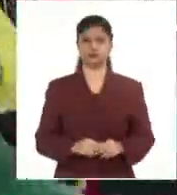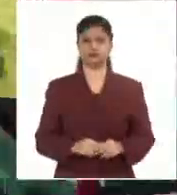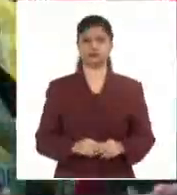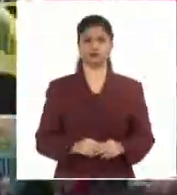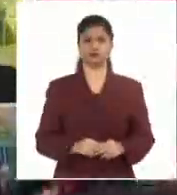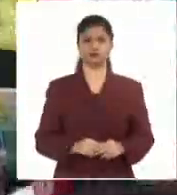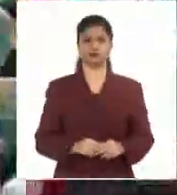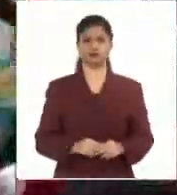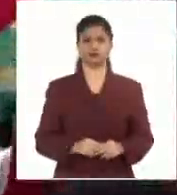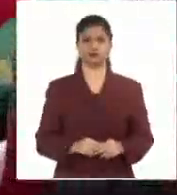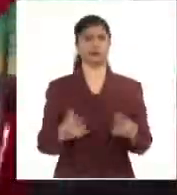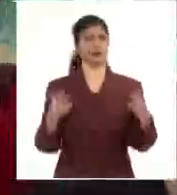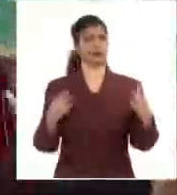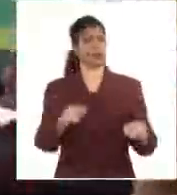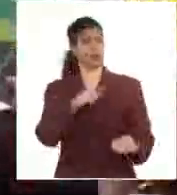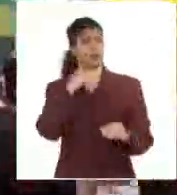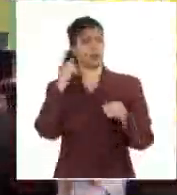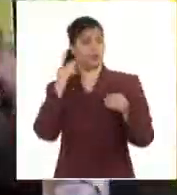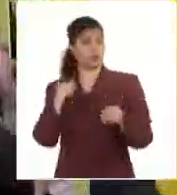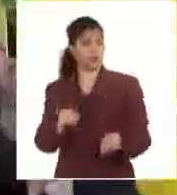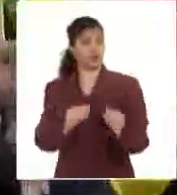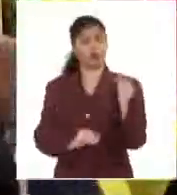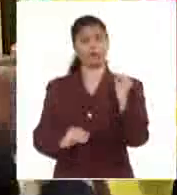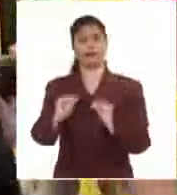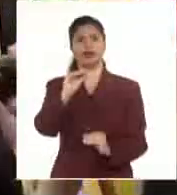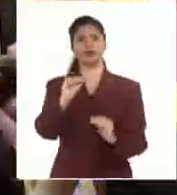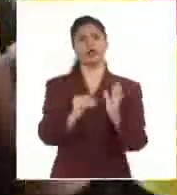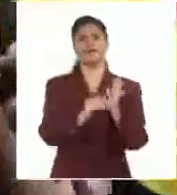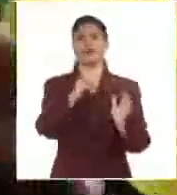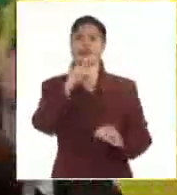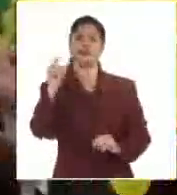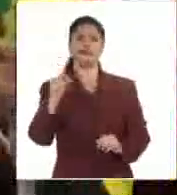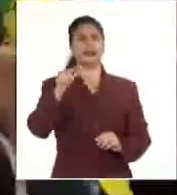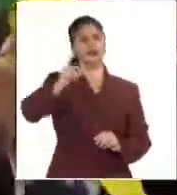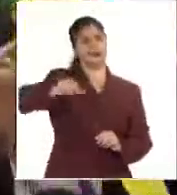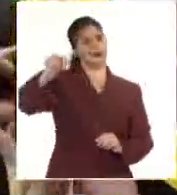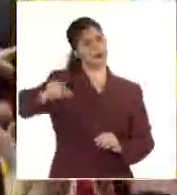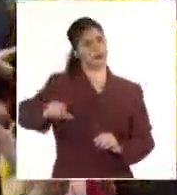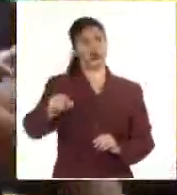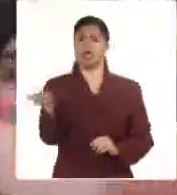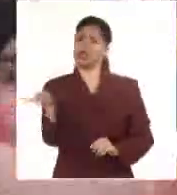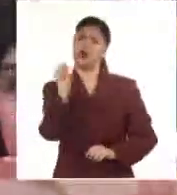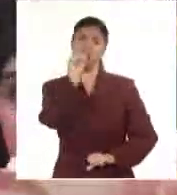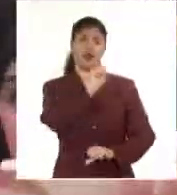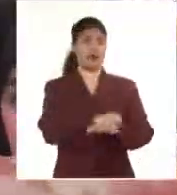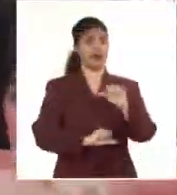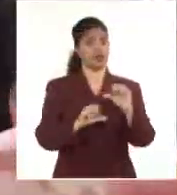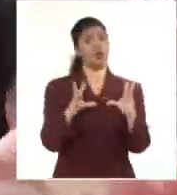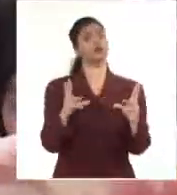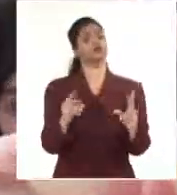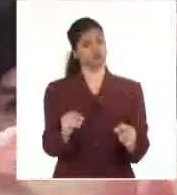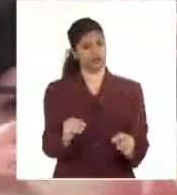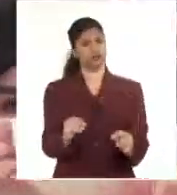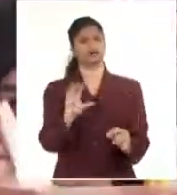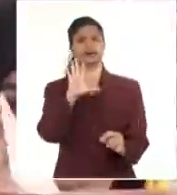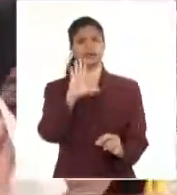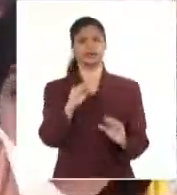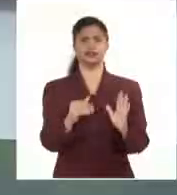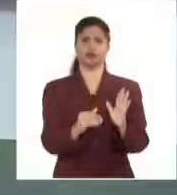Desde entonces murieron más de 1.100 personas en Israel y Gaza y el número conjunto de heridos supera la cifra de 5.000.